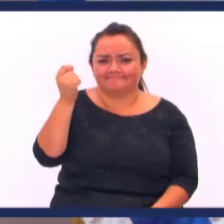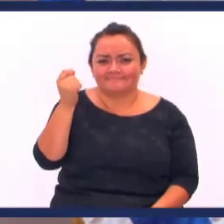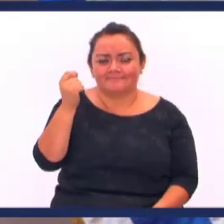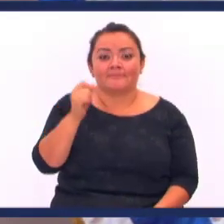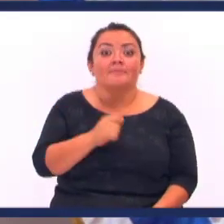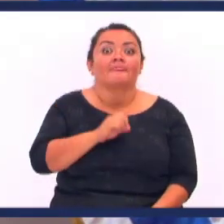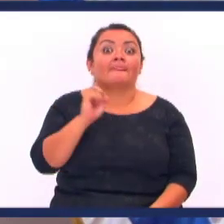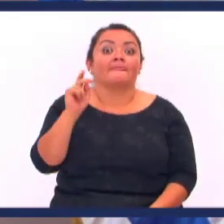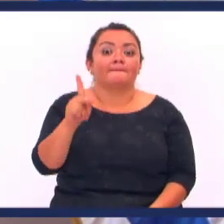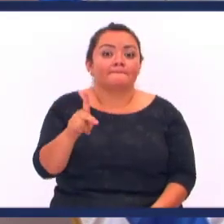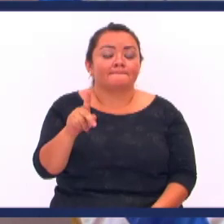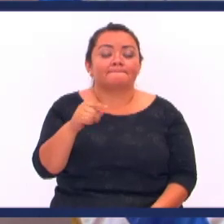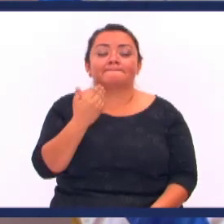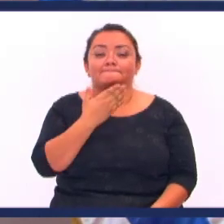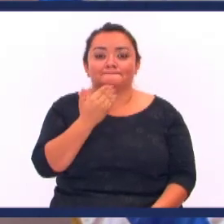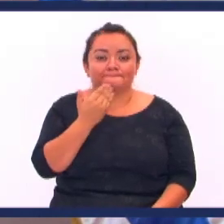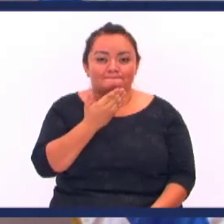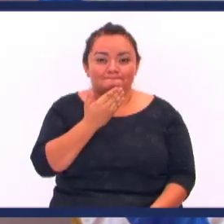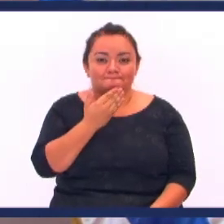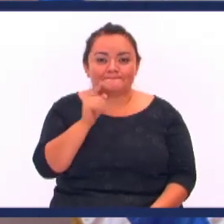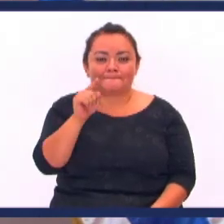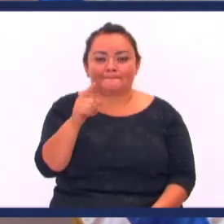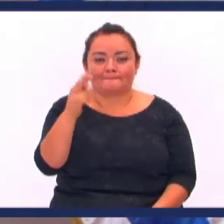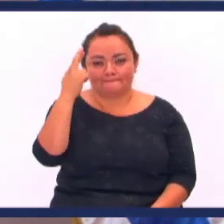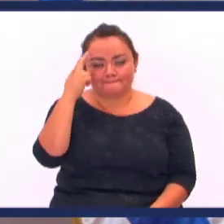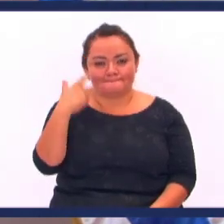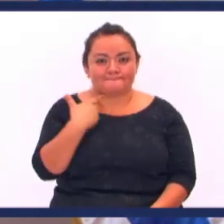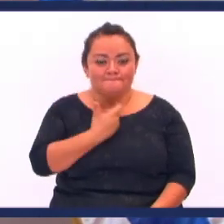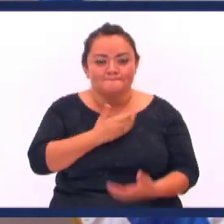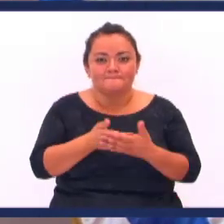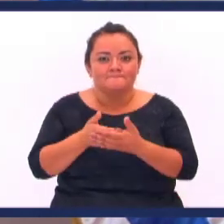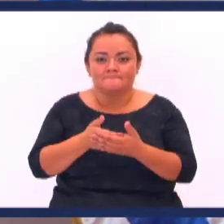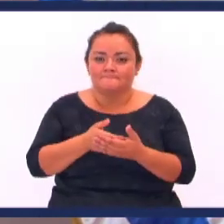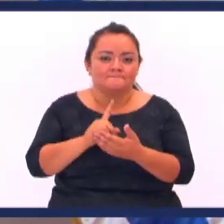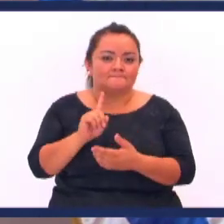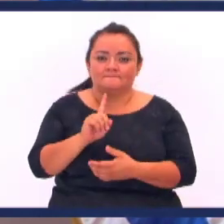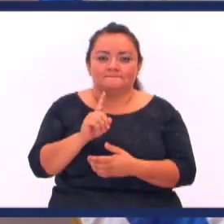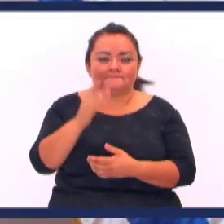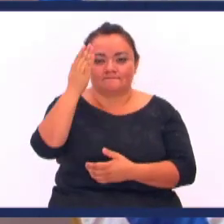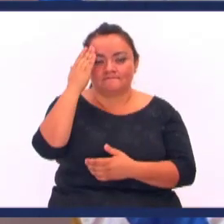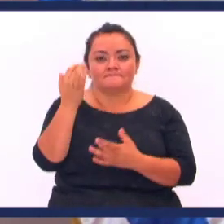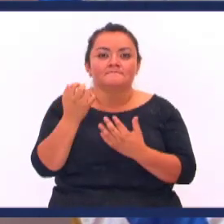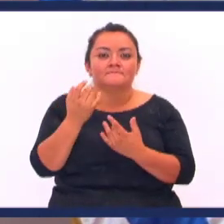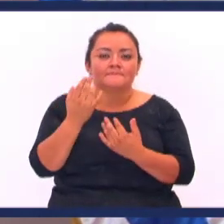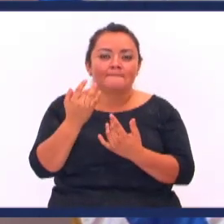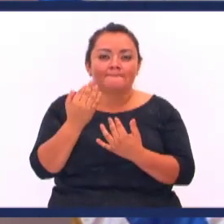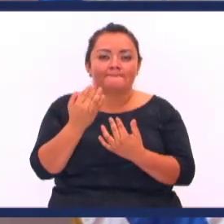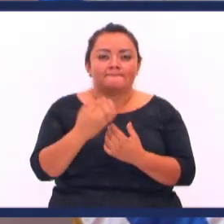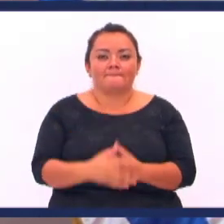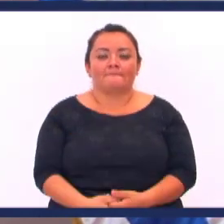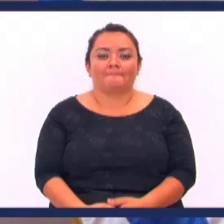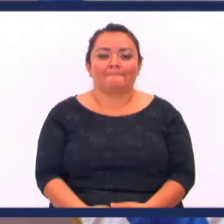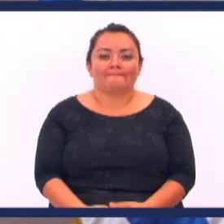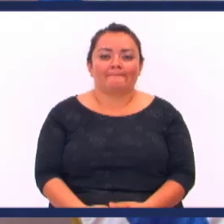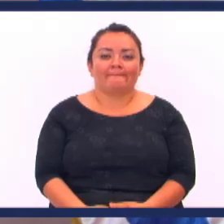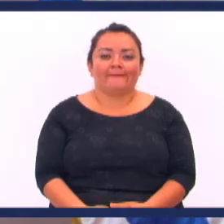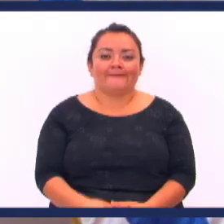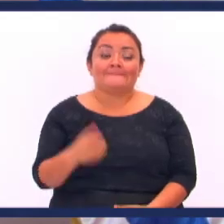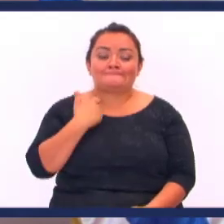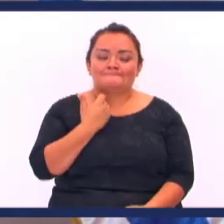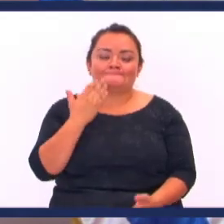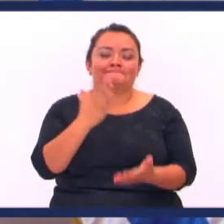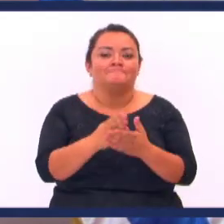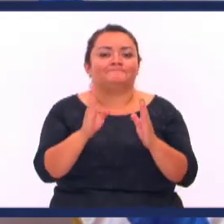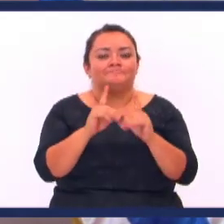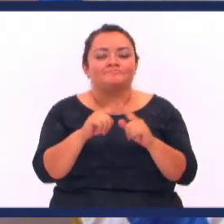Ok ¿Y qué sucede? Por eso es que Nuestros hijos No saben esperar Ah no Si venimos